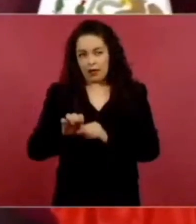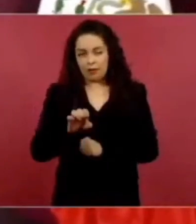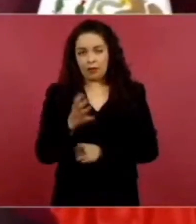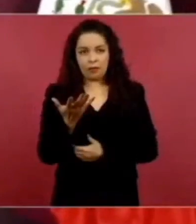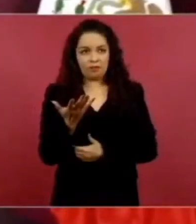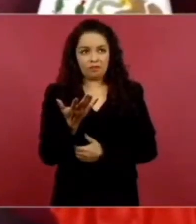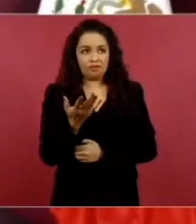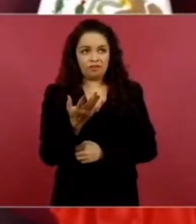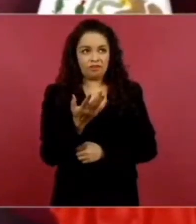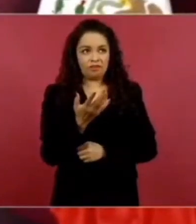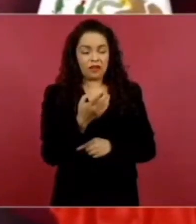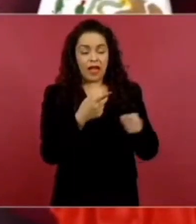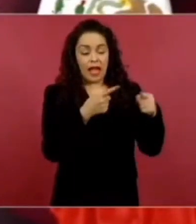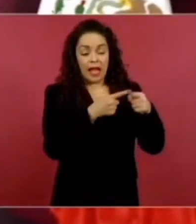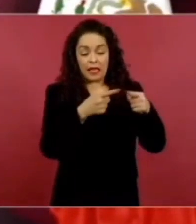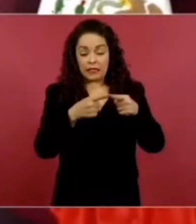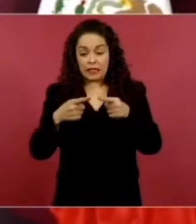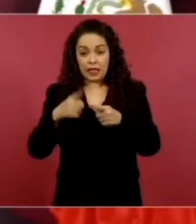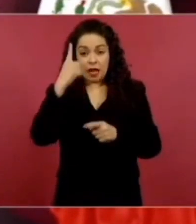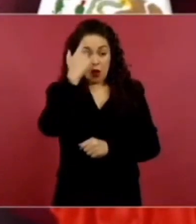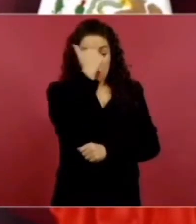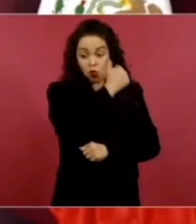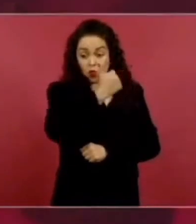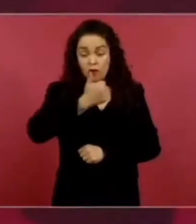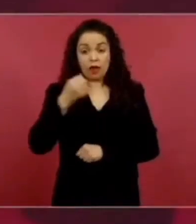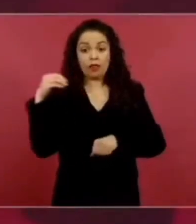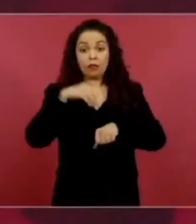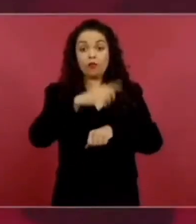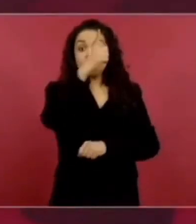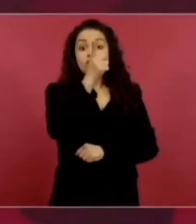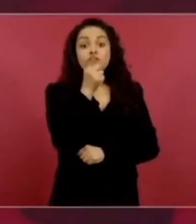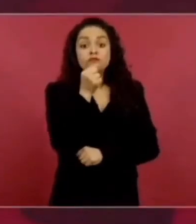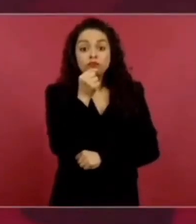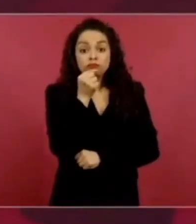policías en cada comunidad. No.